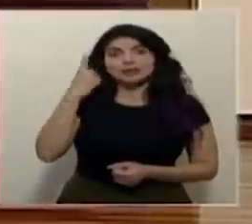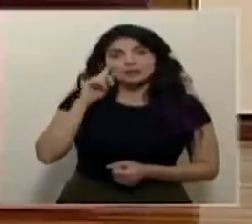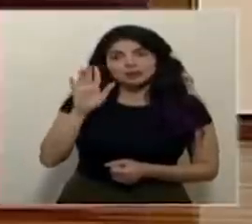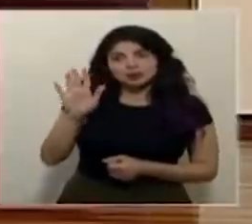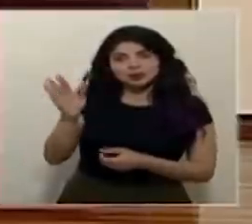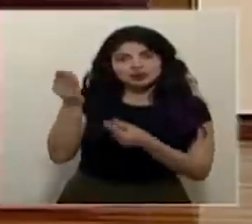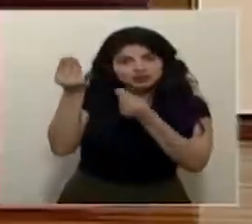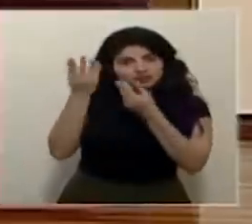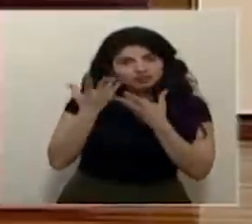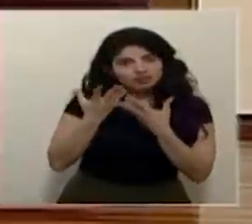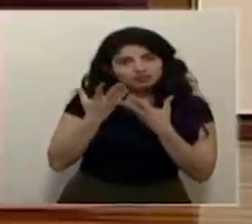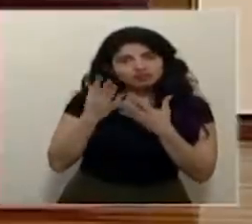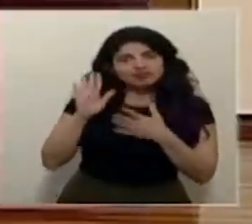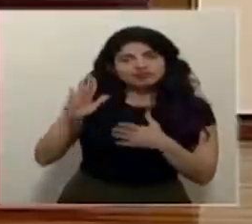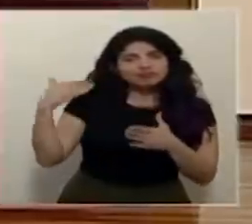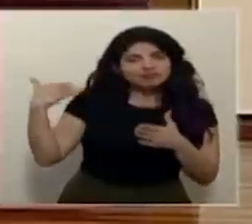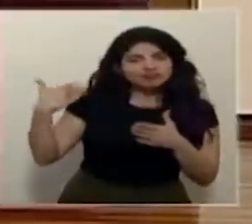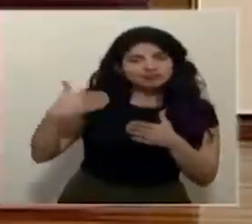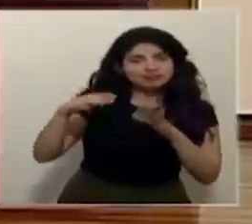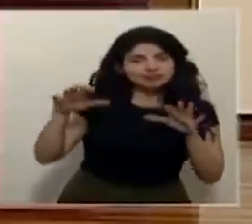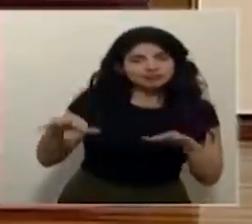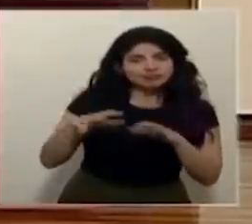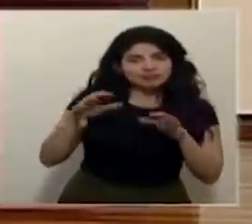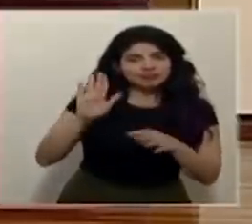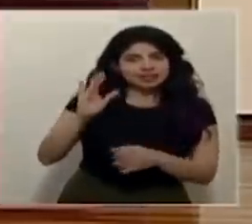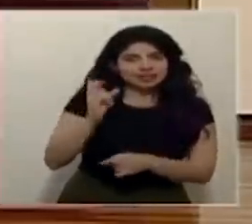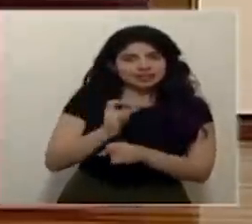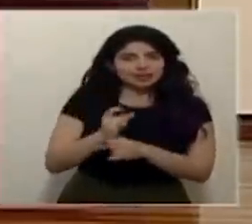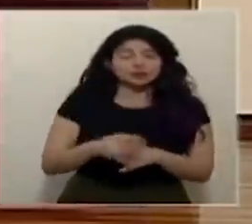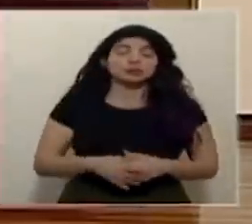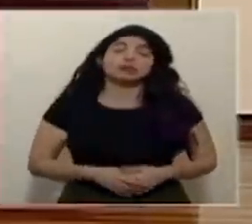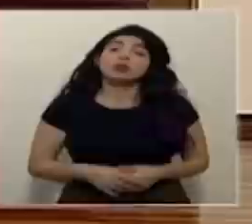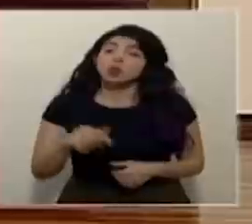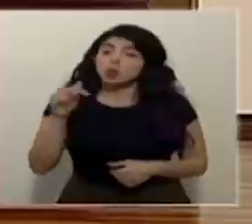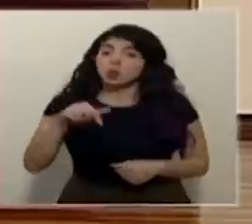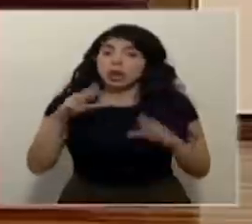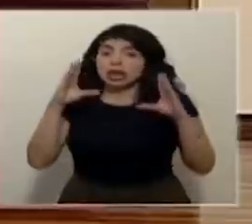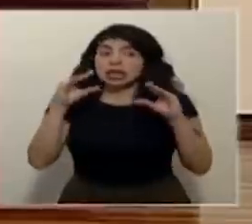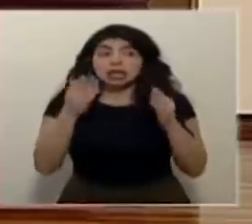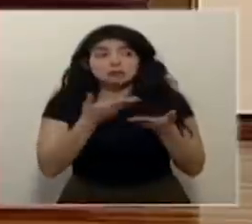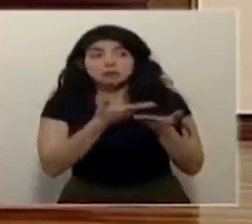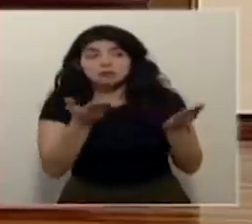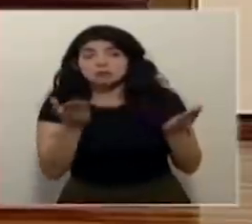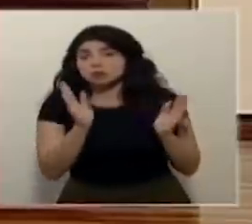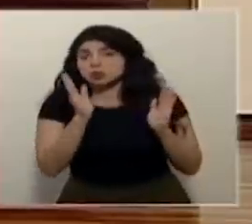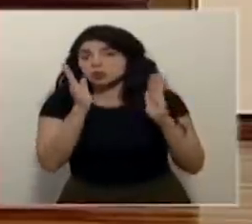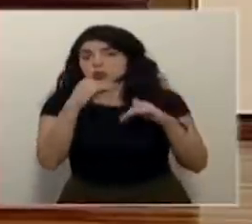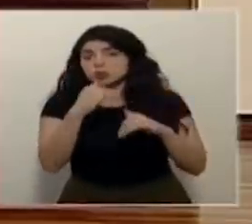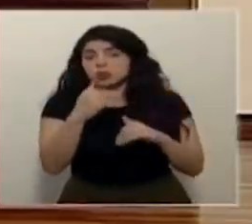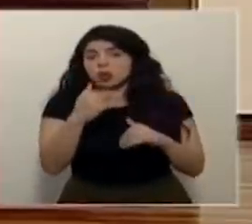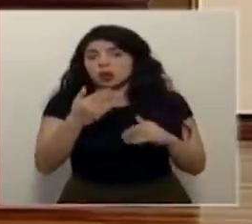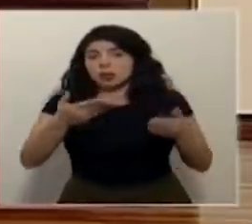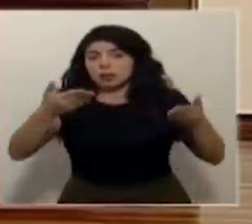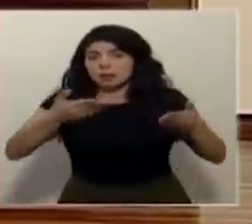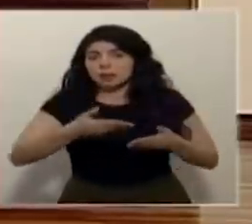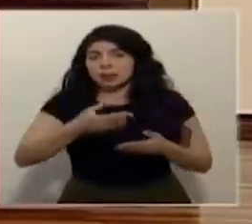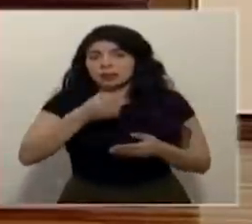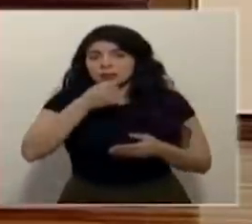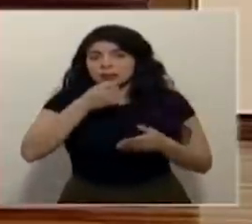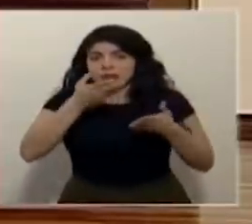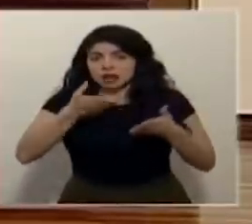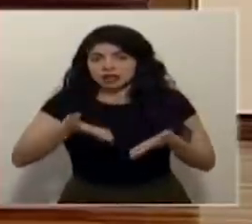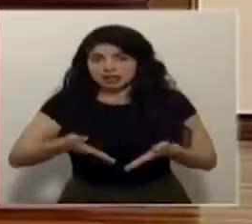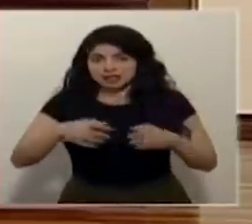detalle de acciones que realiza la institución. Esta tarde no contamos con participación presencial de colegas en el